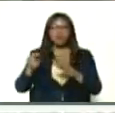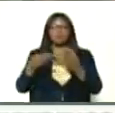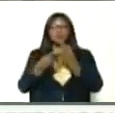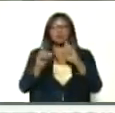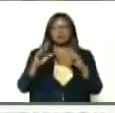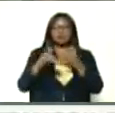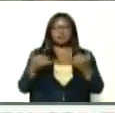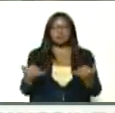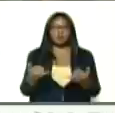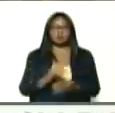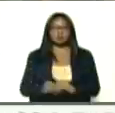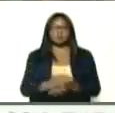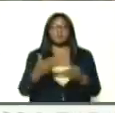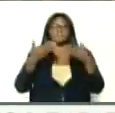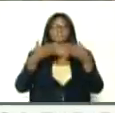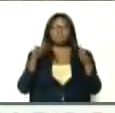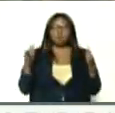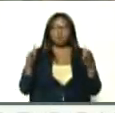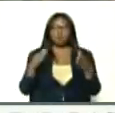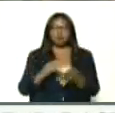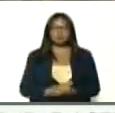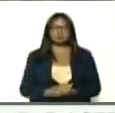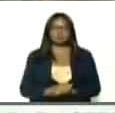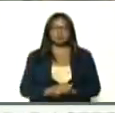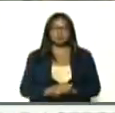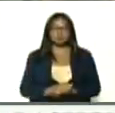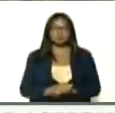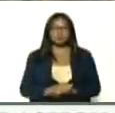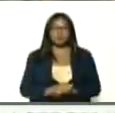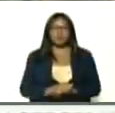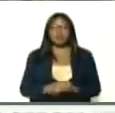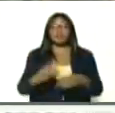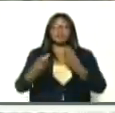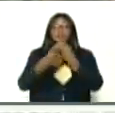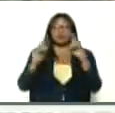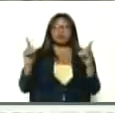directa, la democracia popular, la democracia, de las soluciones,